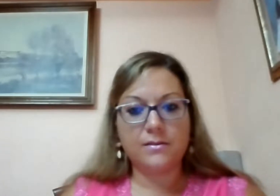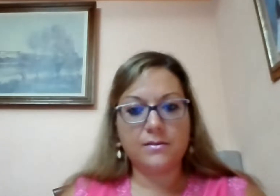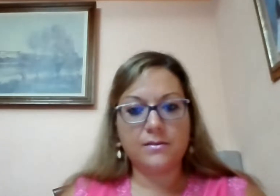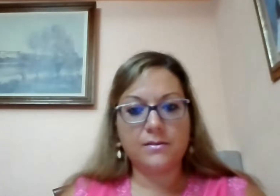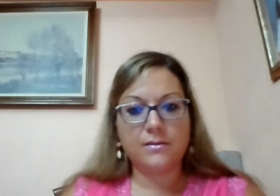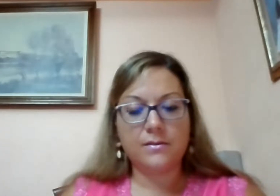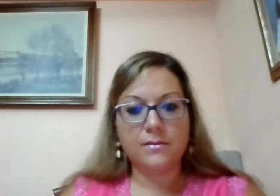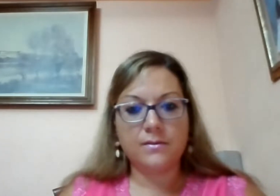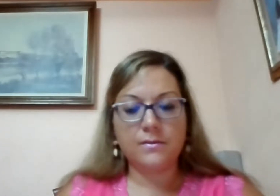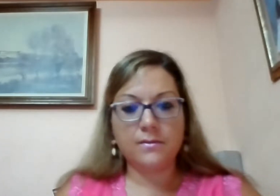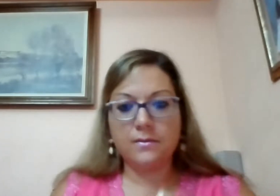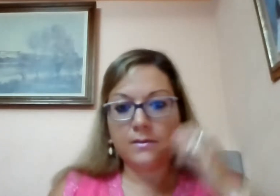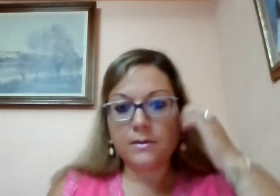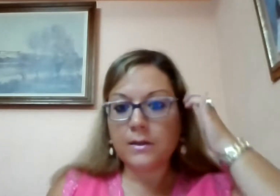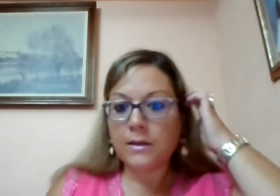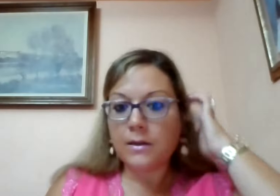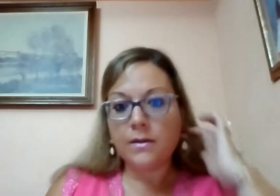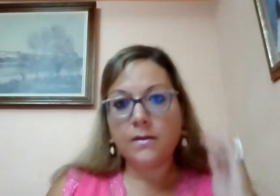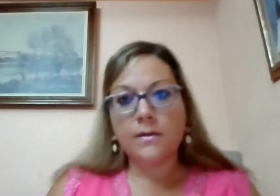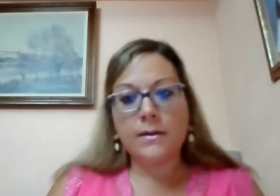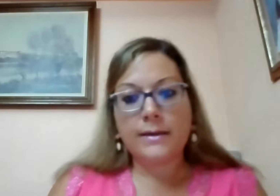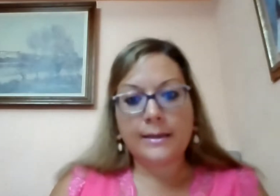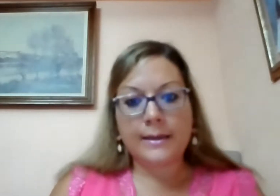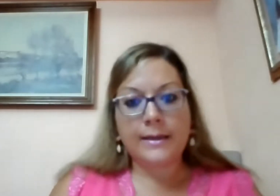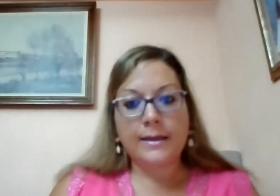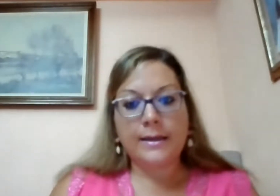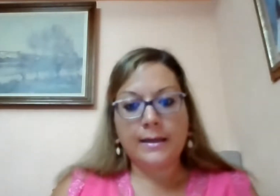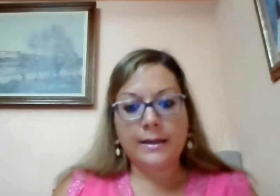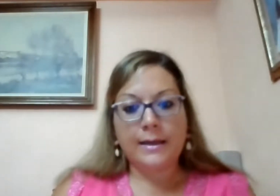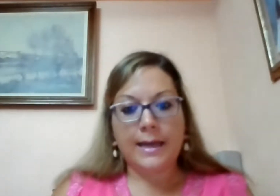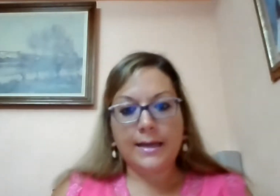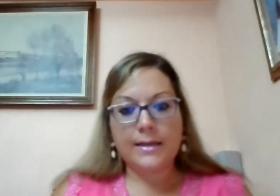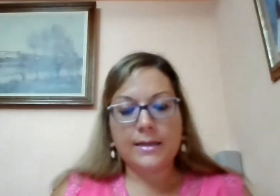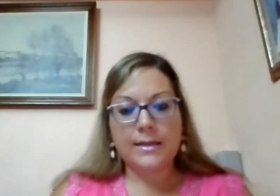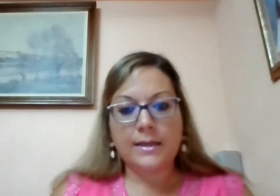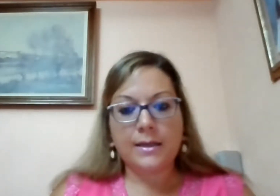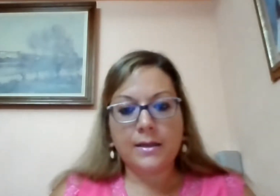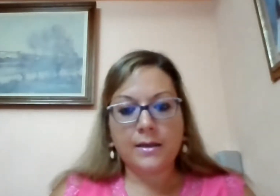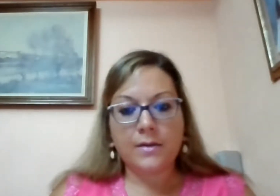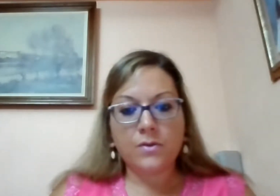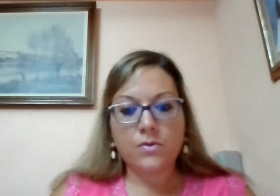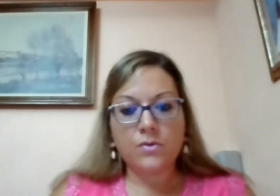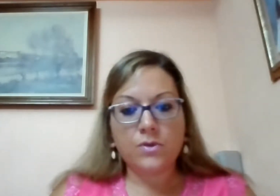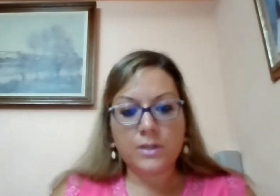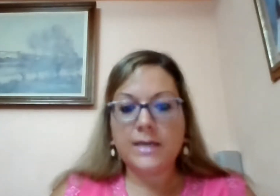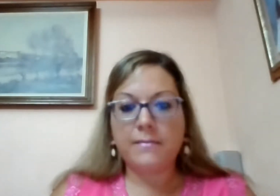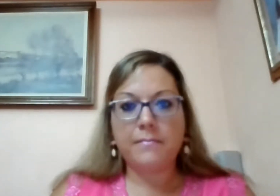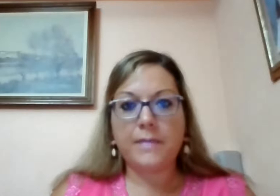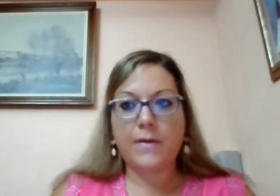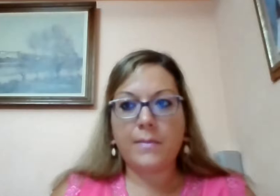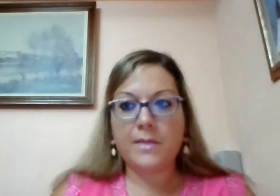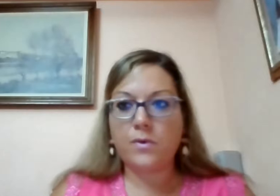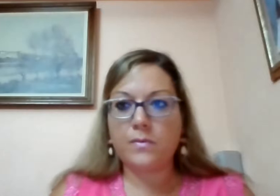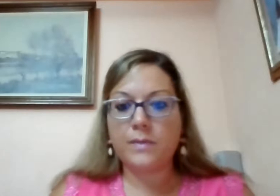perfecto nos podrías facilitar la dirección de la página web escribirla en el chat para que la tengas sí